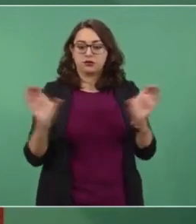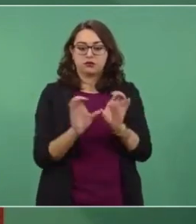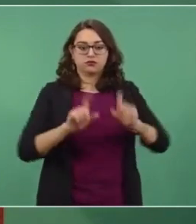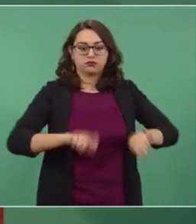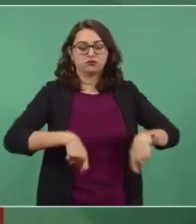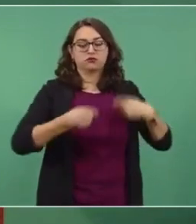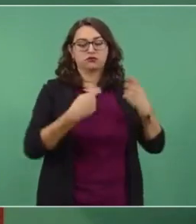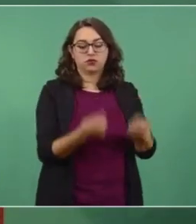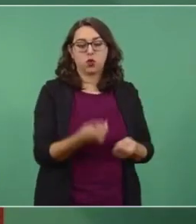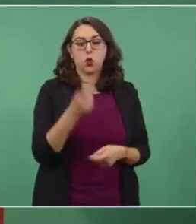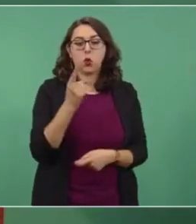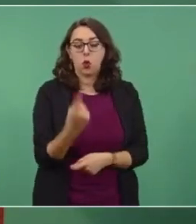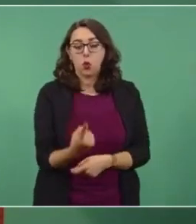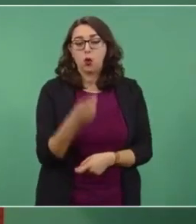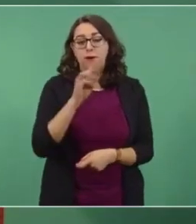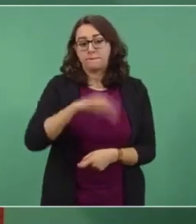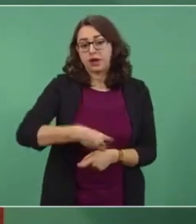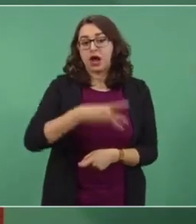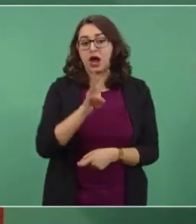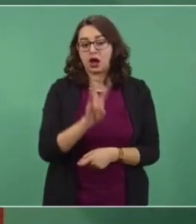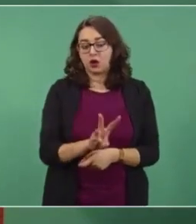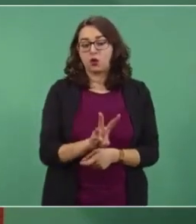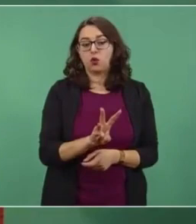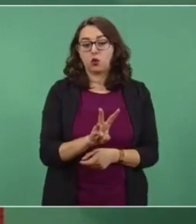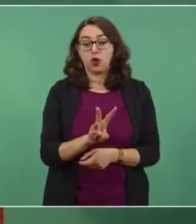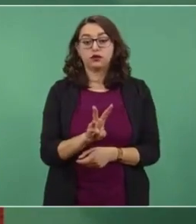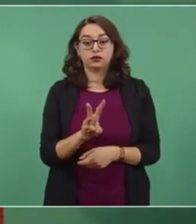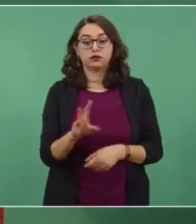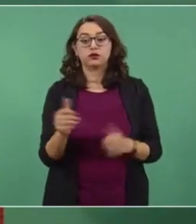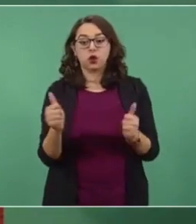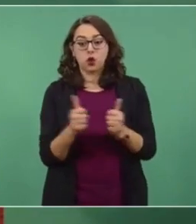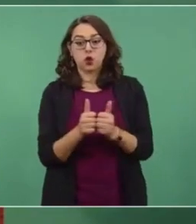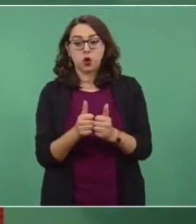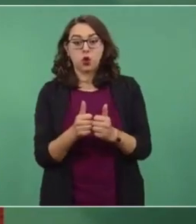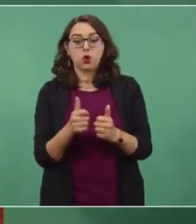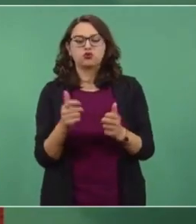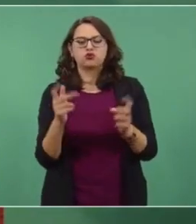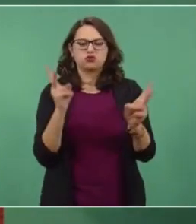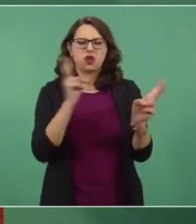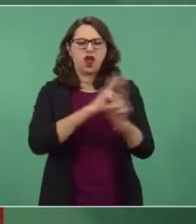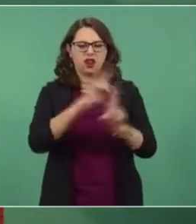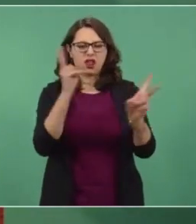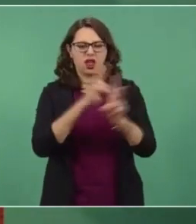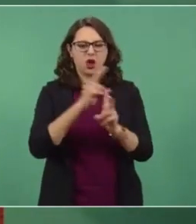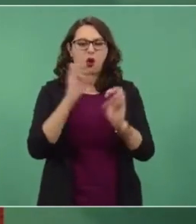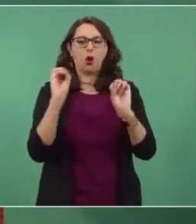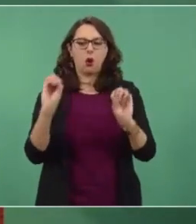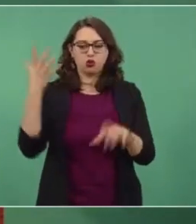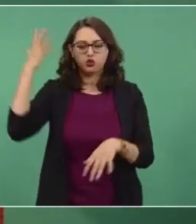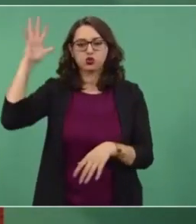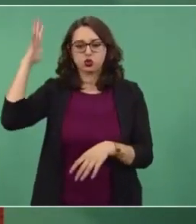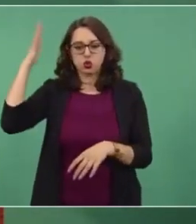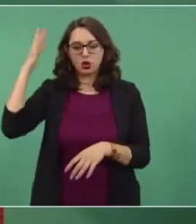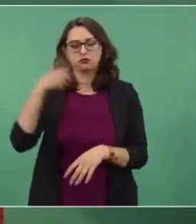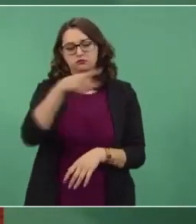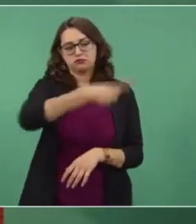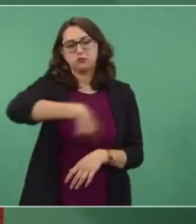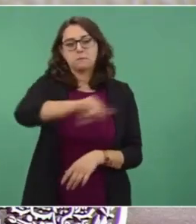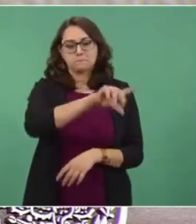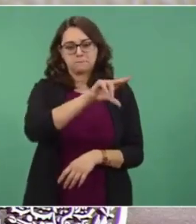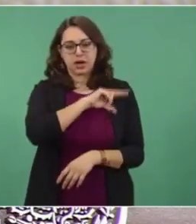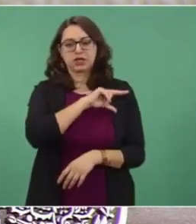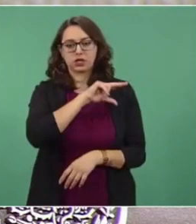megawatt producido, generalmente por las energías eólicas o solar, a los productores privados.